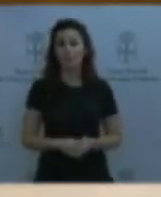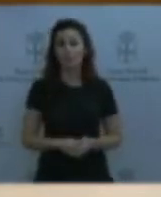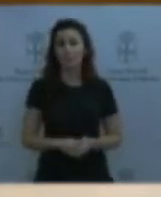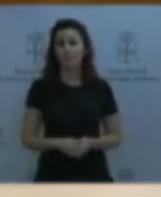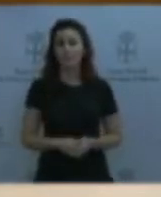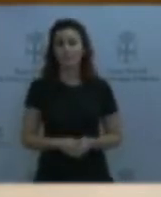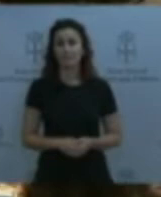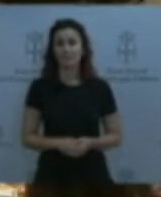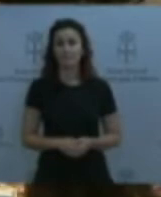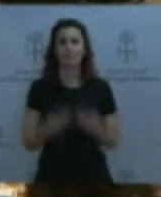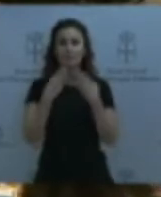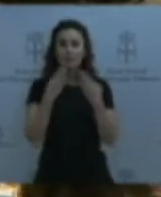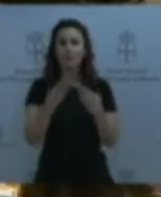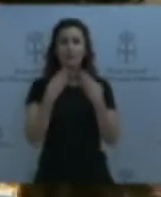gracias.